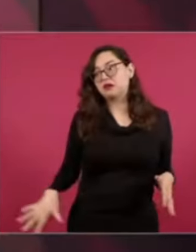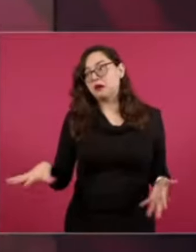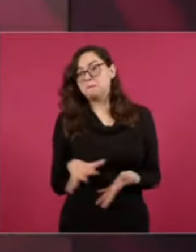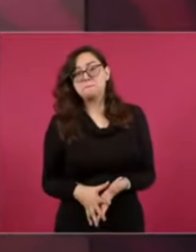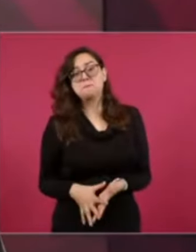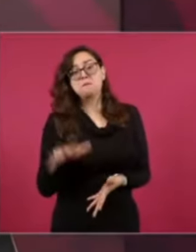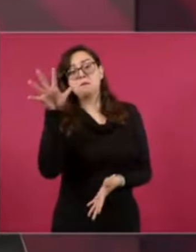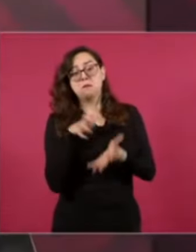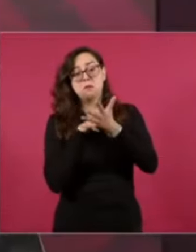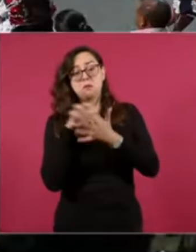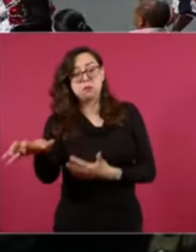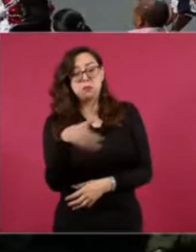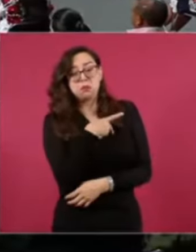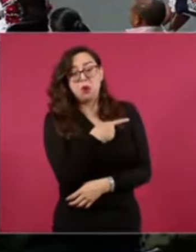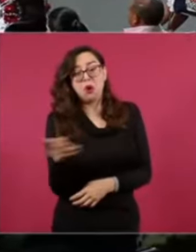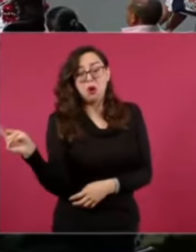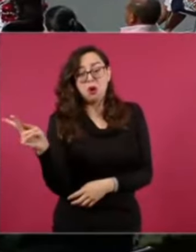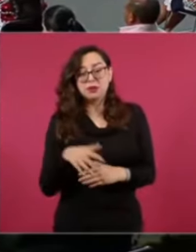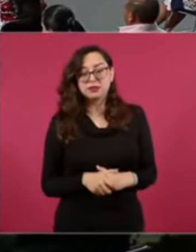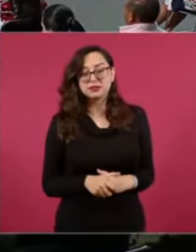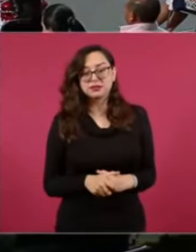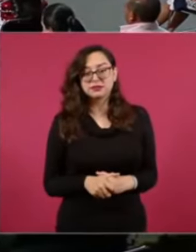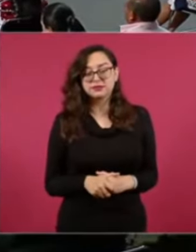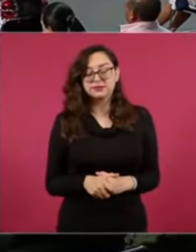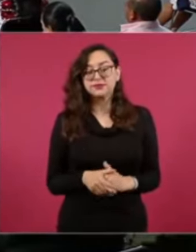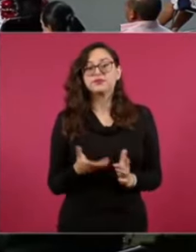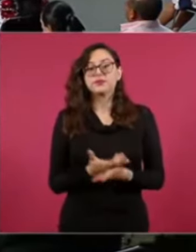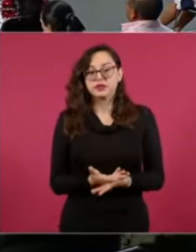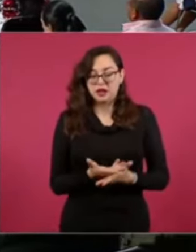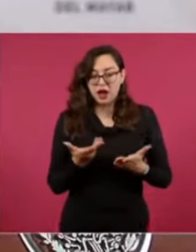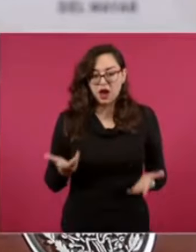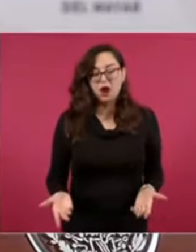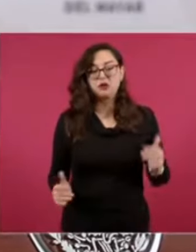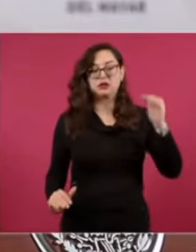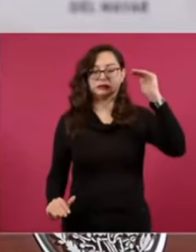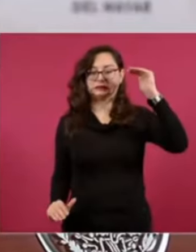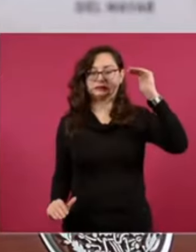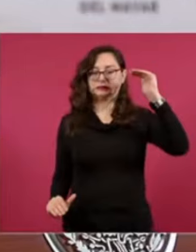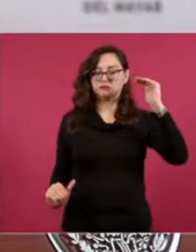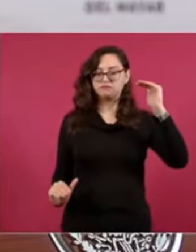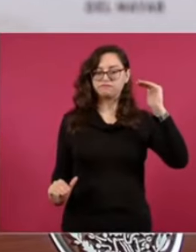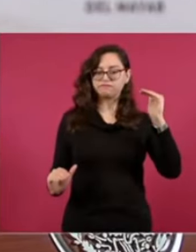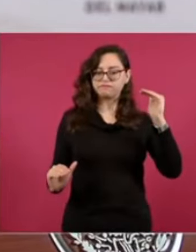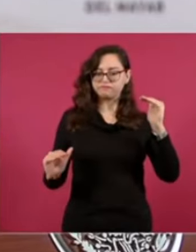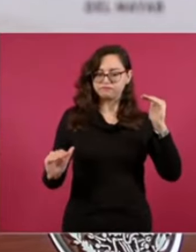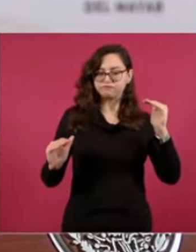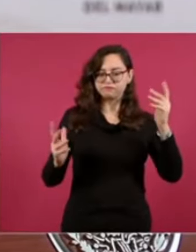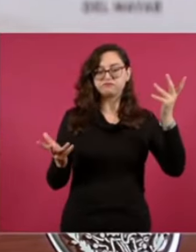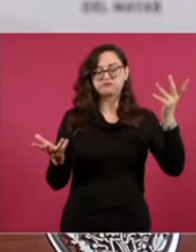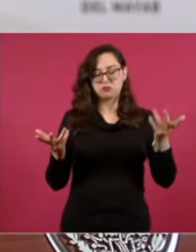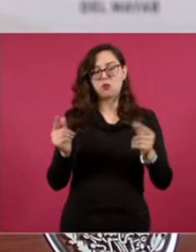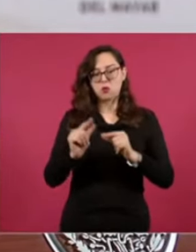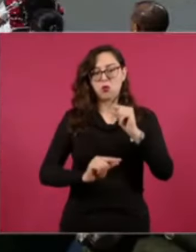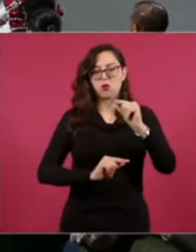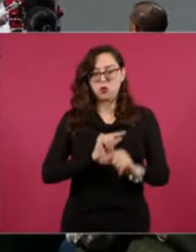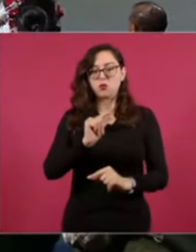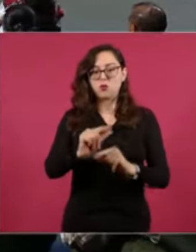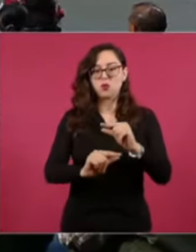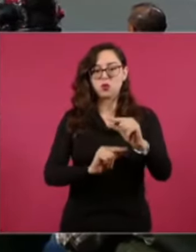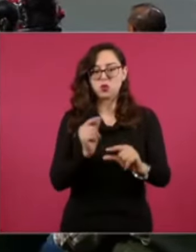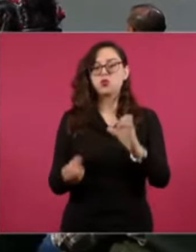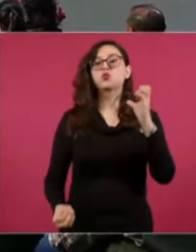mexicanos. En la pobreza. Ahora. Las cosas. Están cambiando. Ahora.